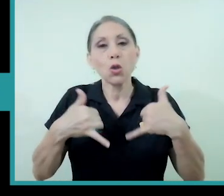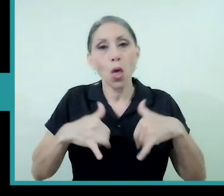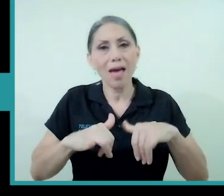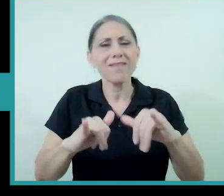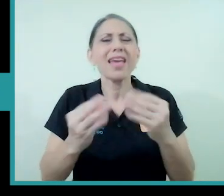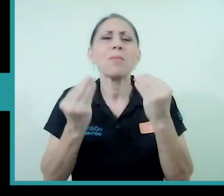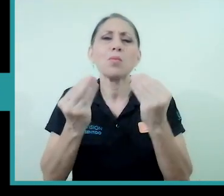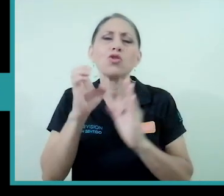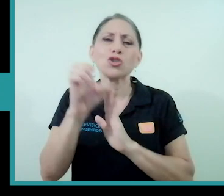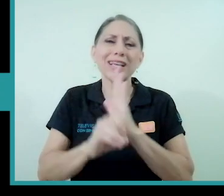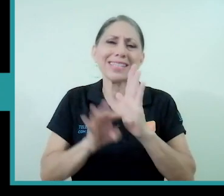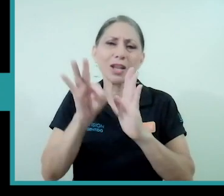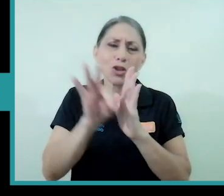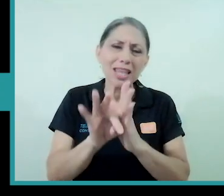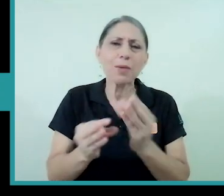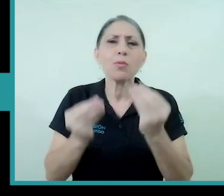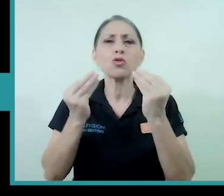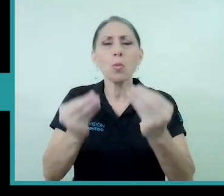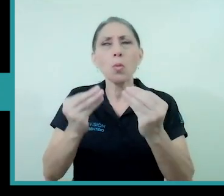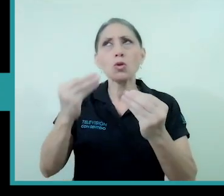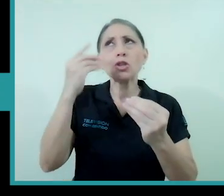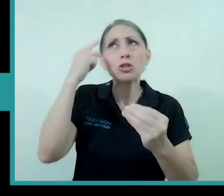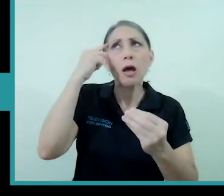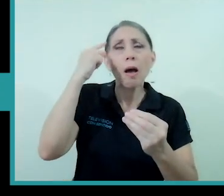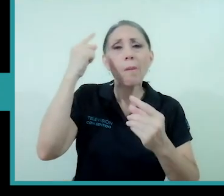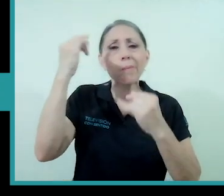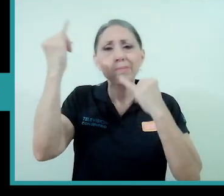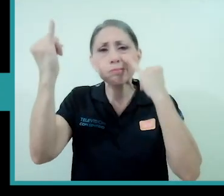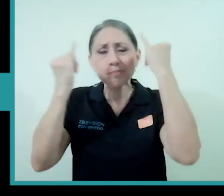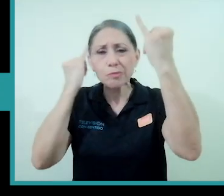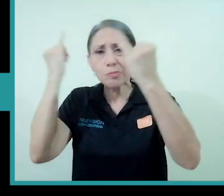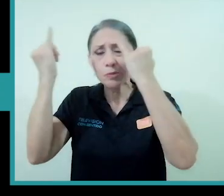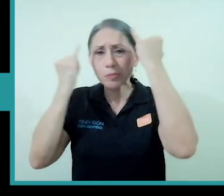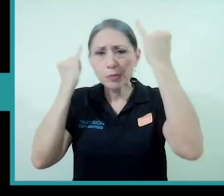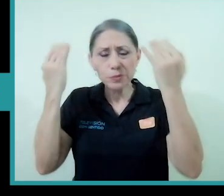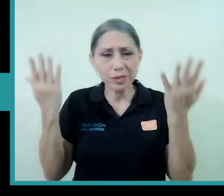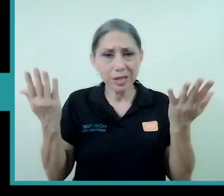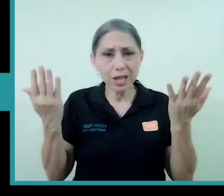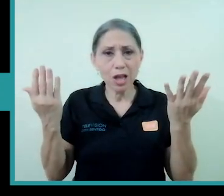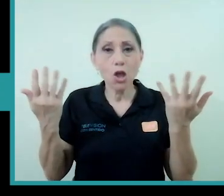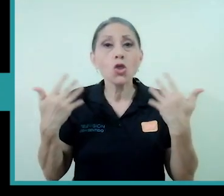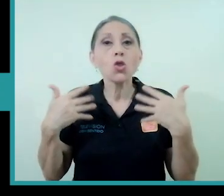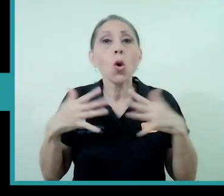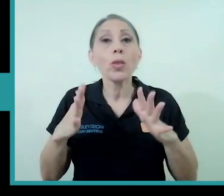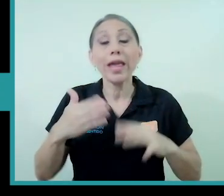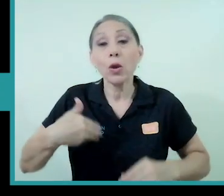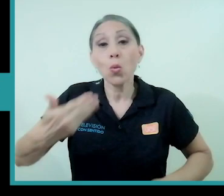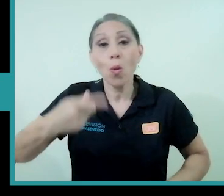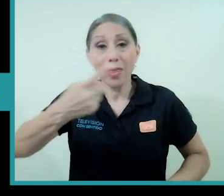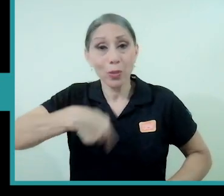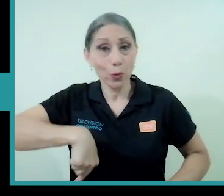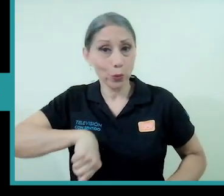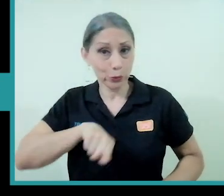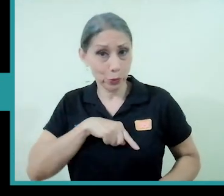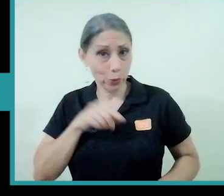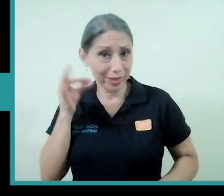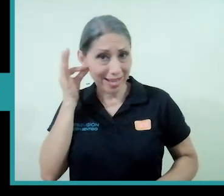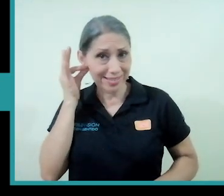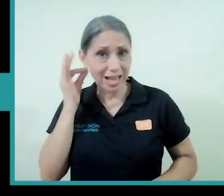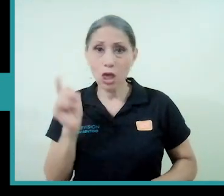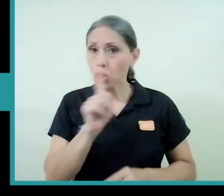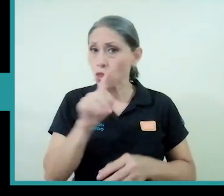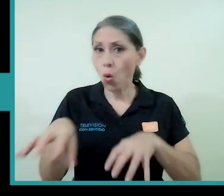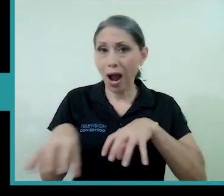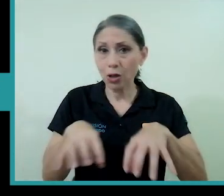muchos estereotipos y muchos imaginarios en donde cada vez que nosotras no actuamos como se